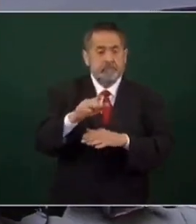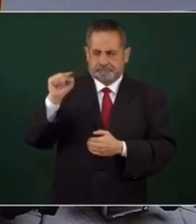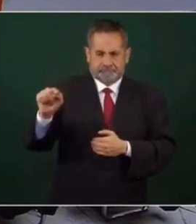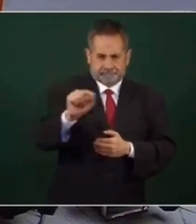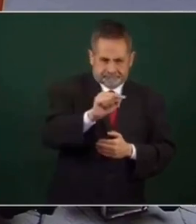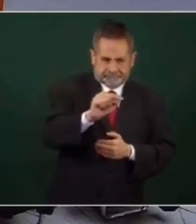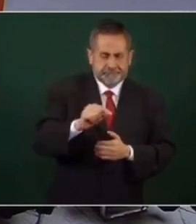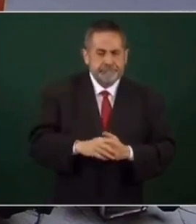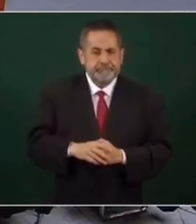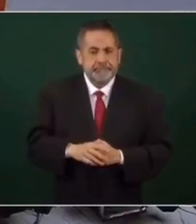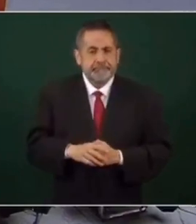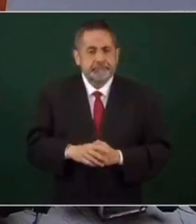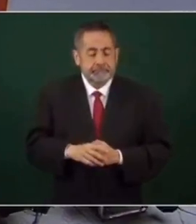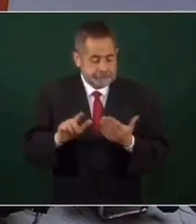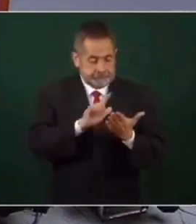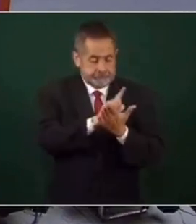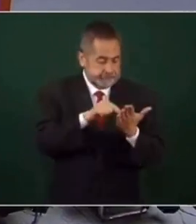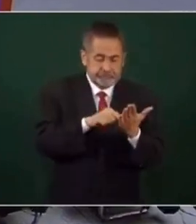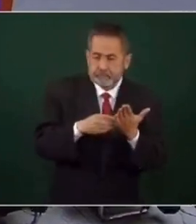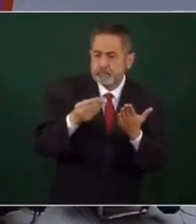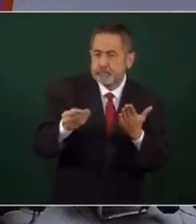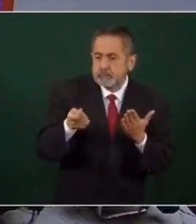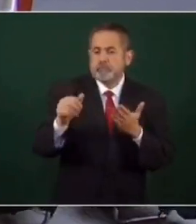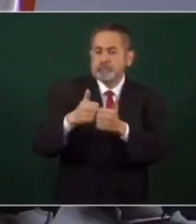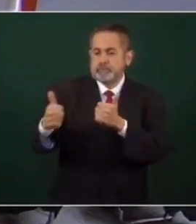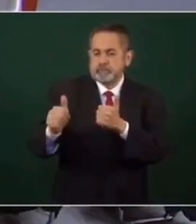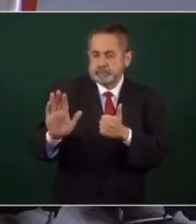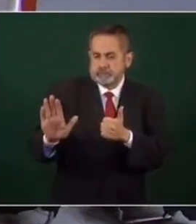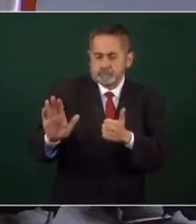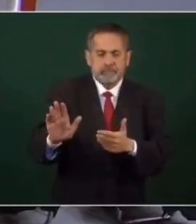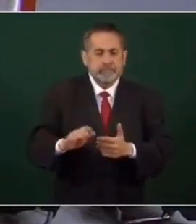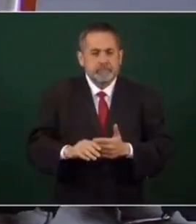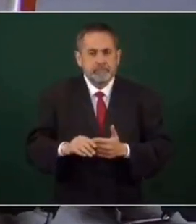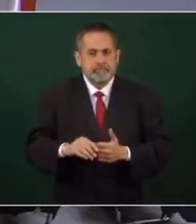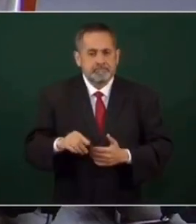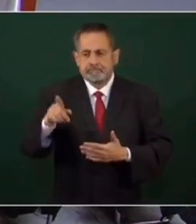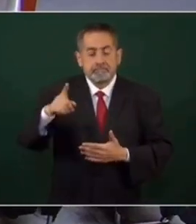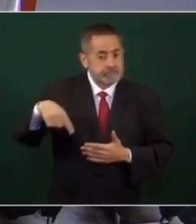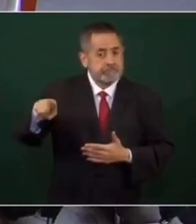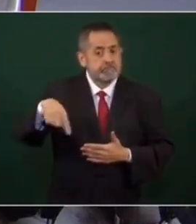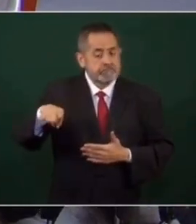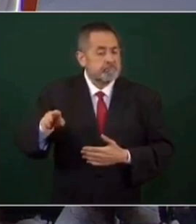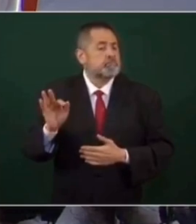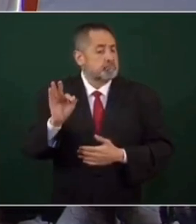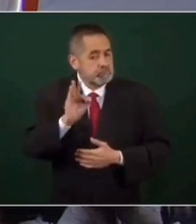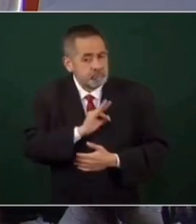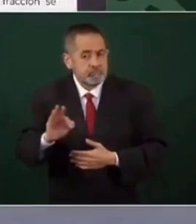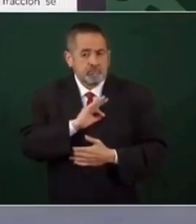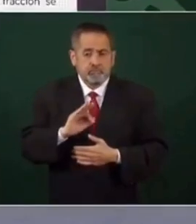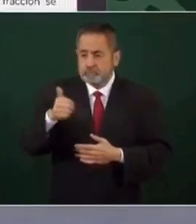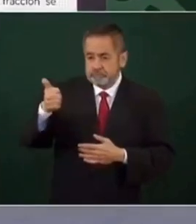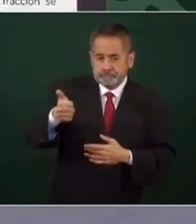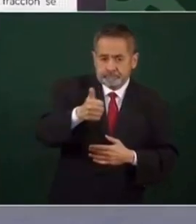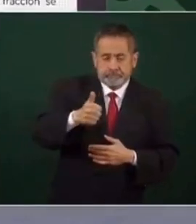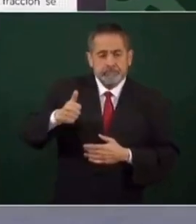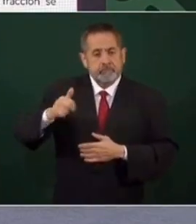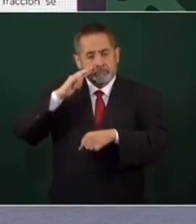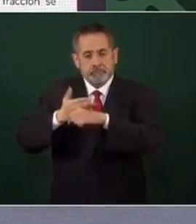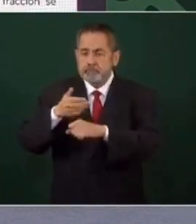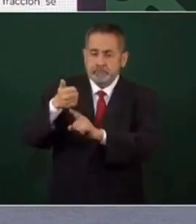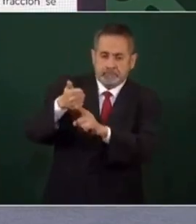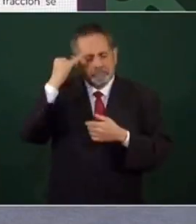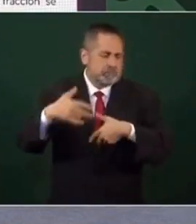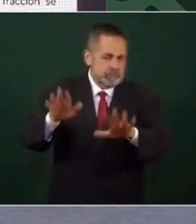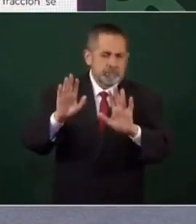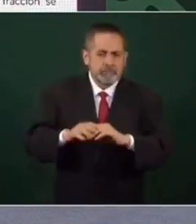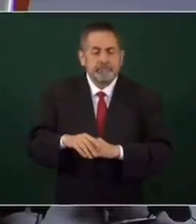superior a las que la ley otorgue autonomía tendrán la facultad y la responsabilidad de gobernarse a sí